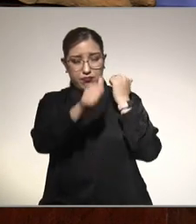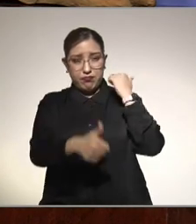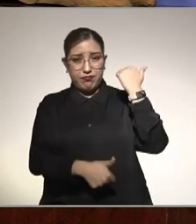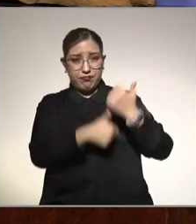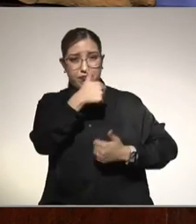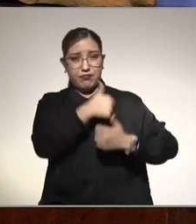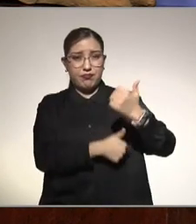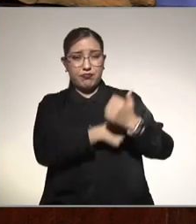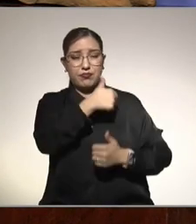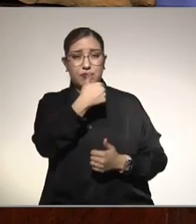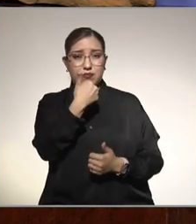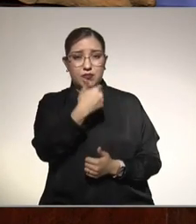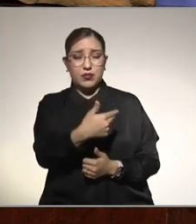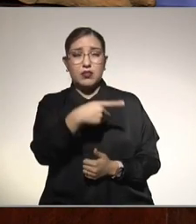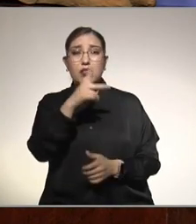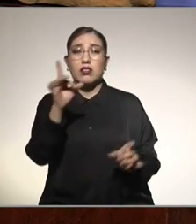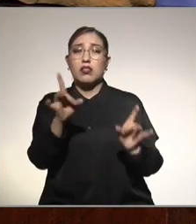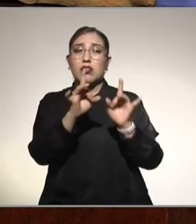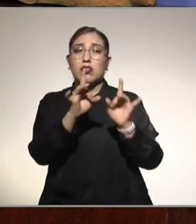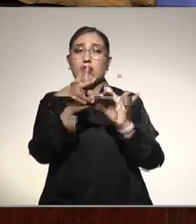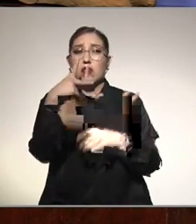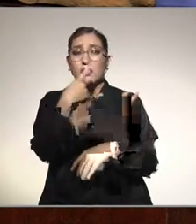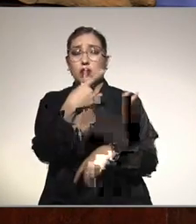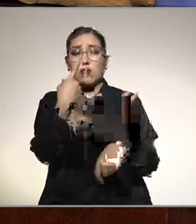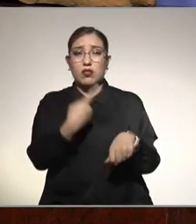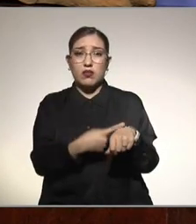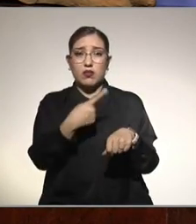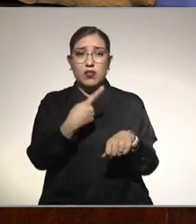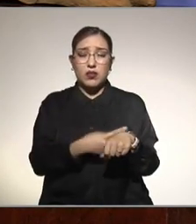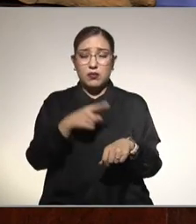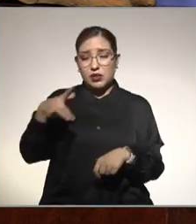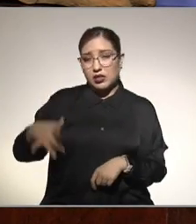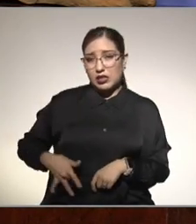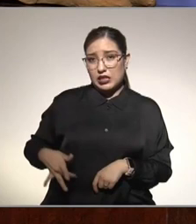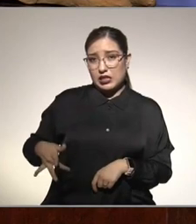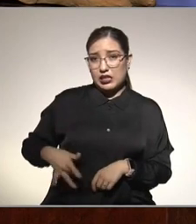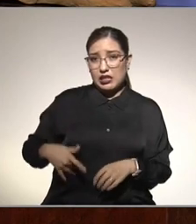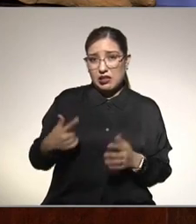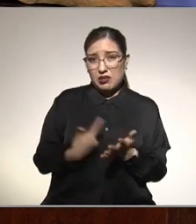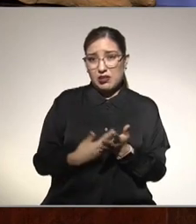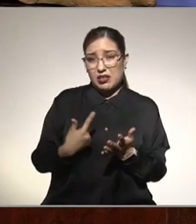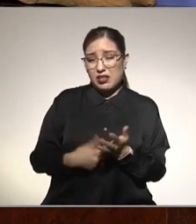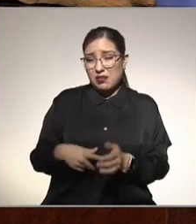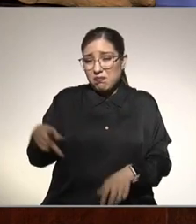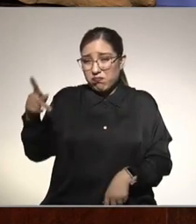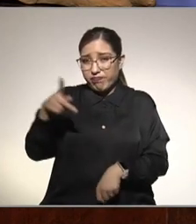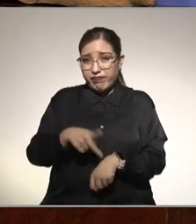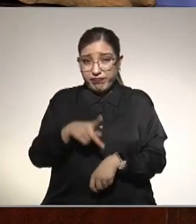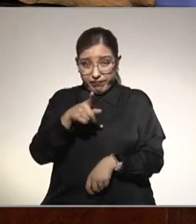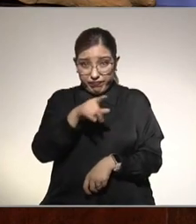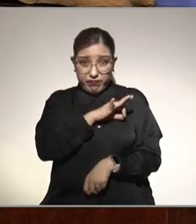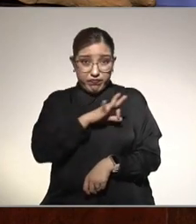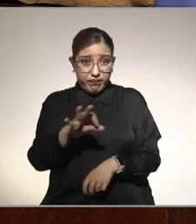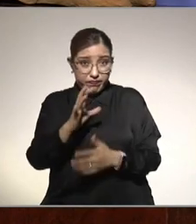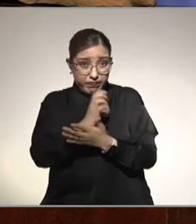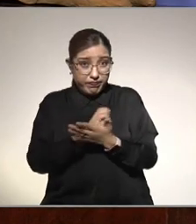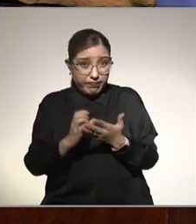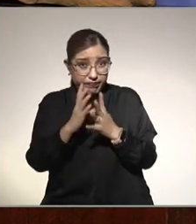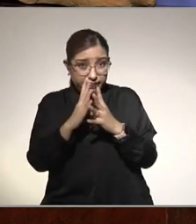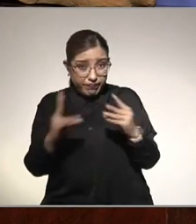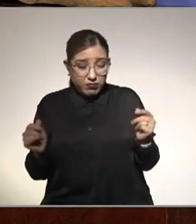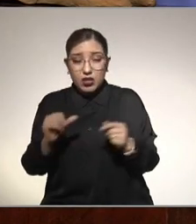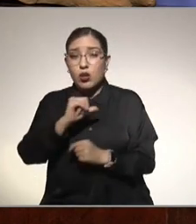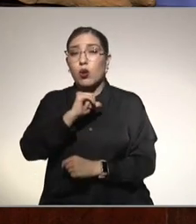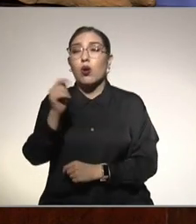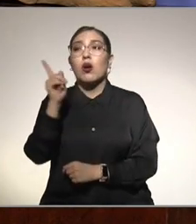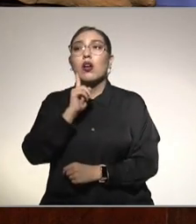le detectaron hígado graso con fibrosis en tercer grado ¿es posible que su hermano pueda curarse? Laura Calderón nos pregunta sobre el